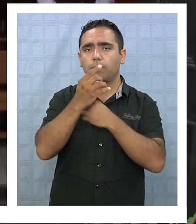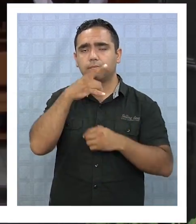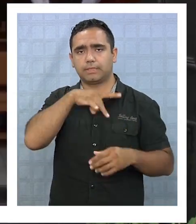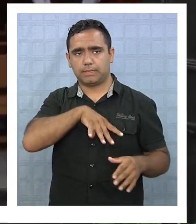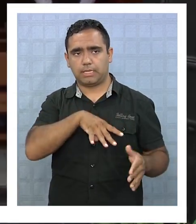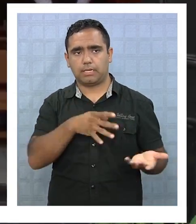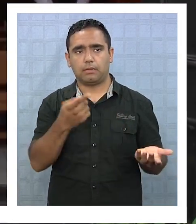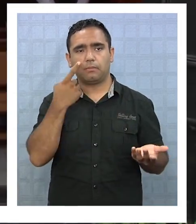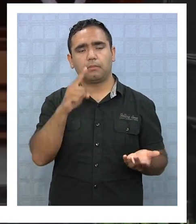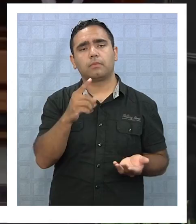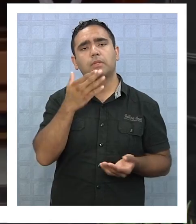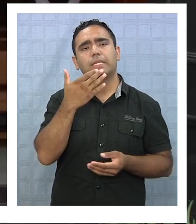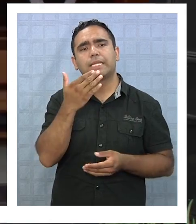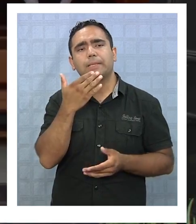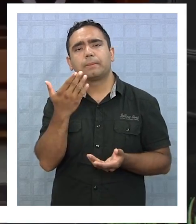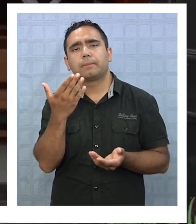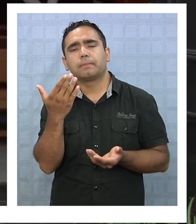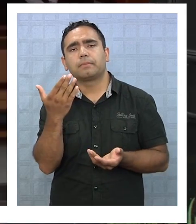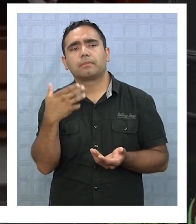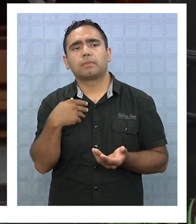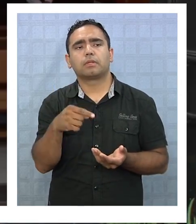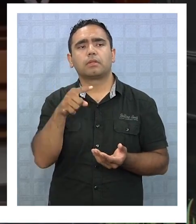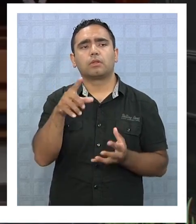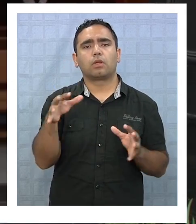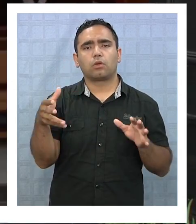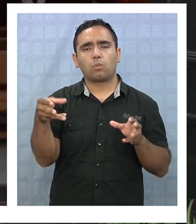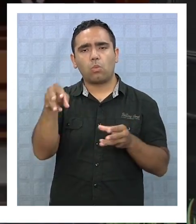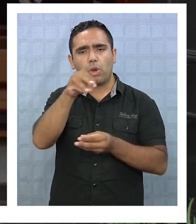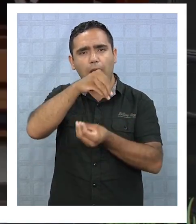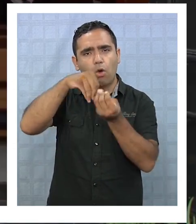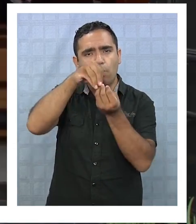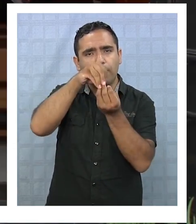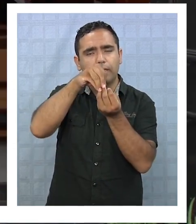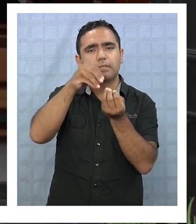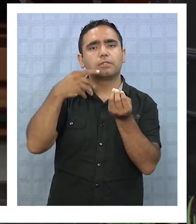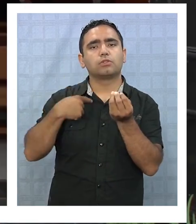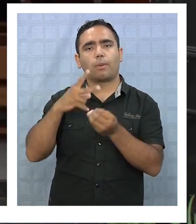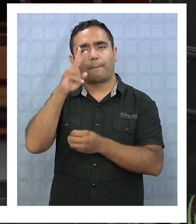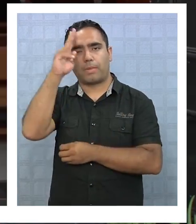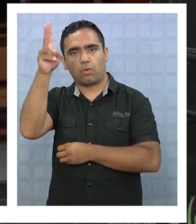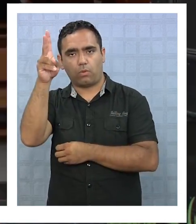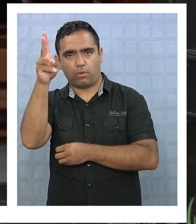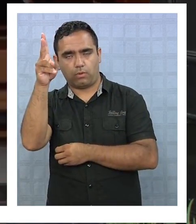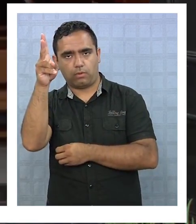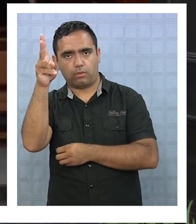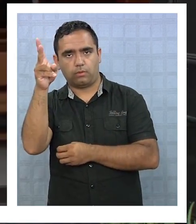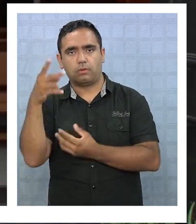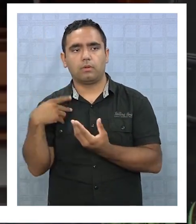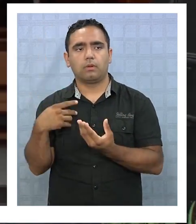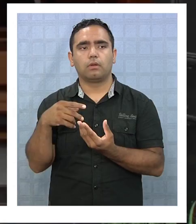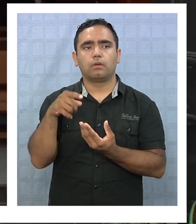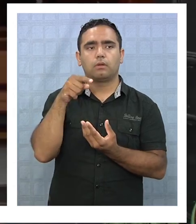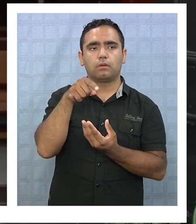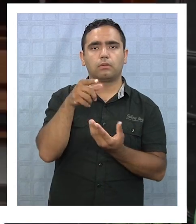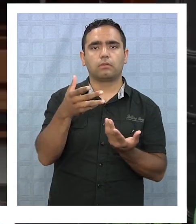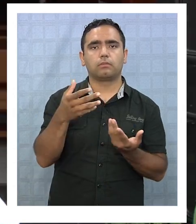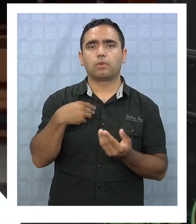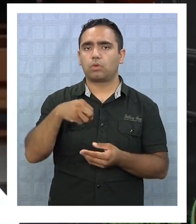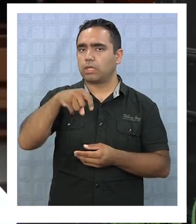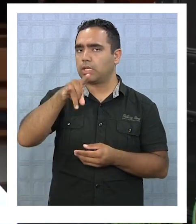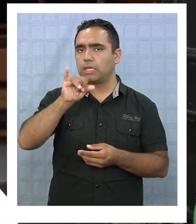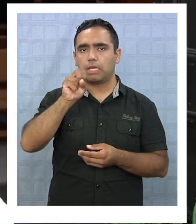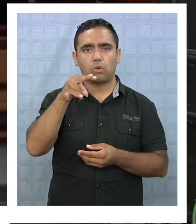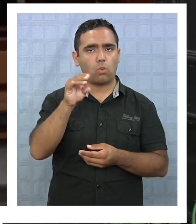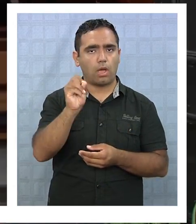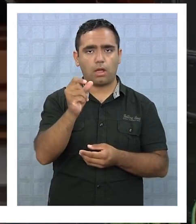también con una combinación, con la comida peruana, que es así una... Pero no usas quinoa.